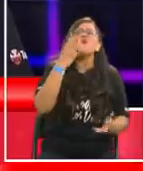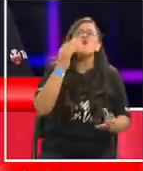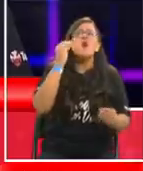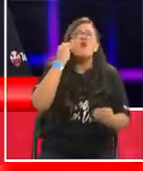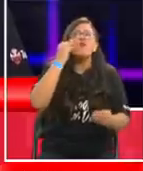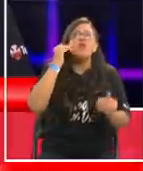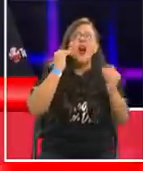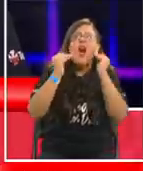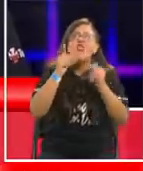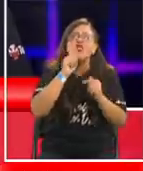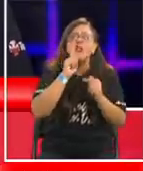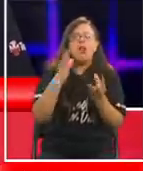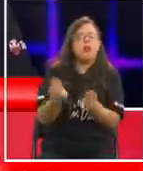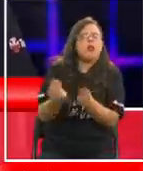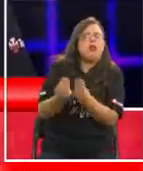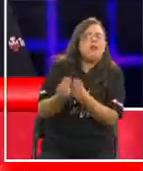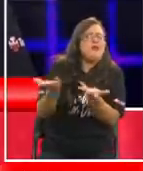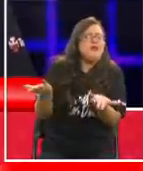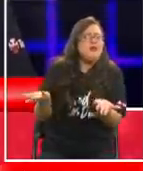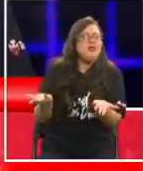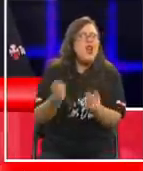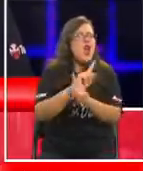ya? Muchos No